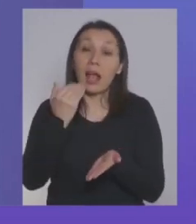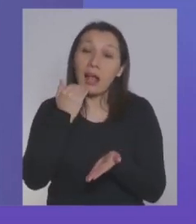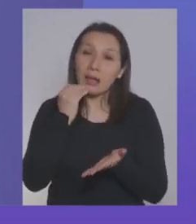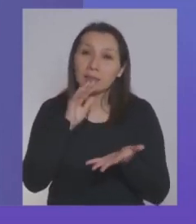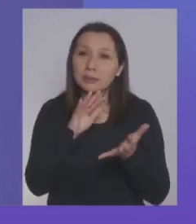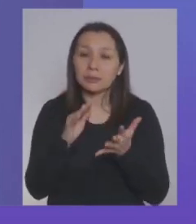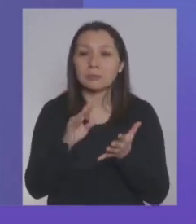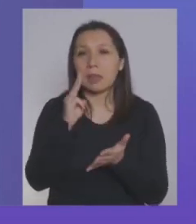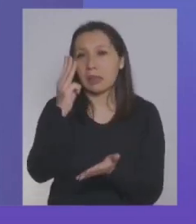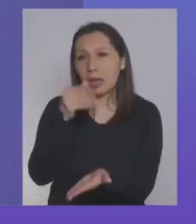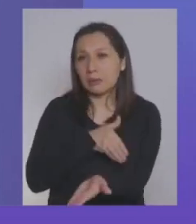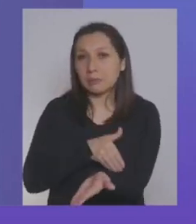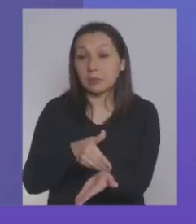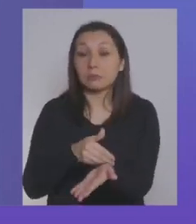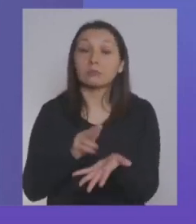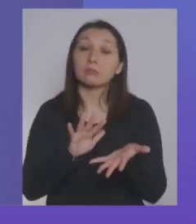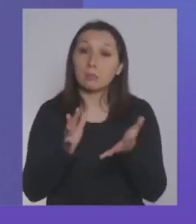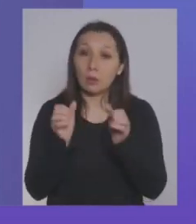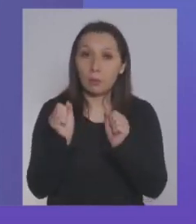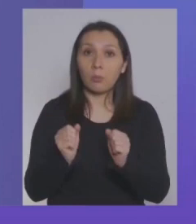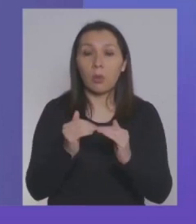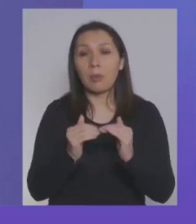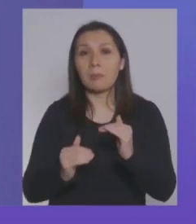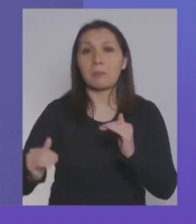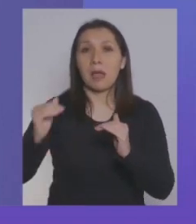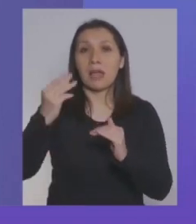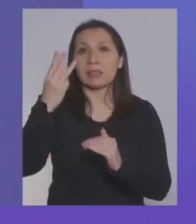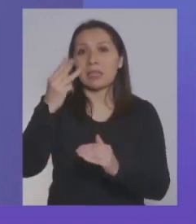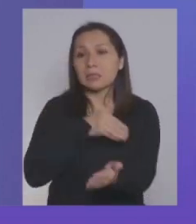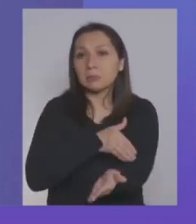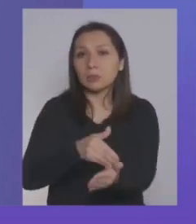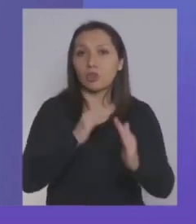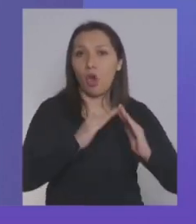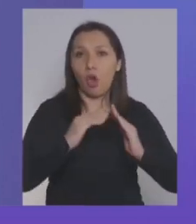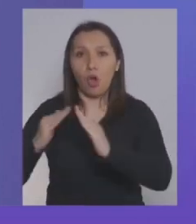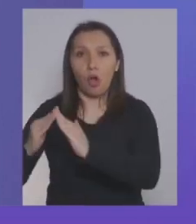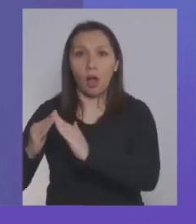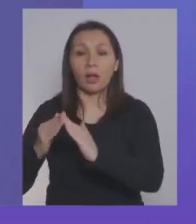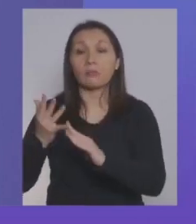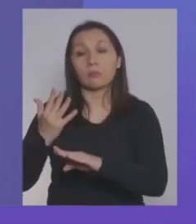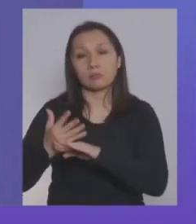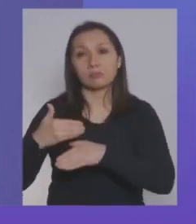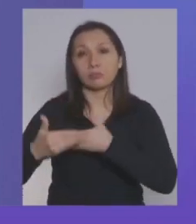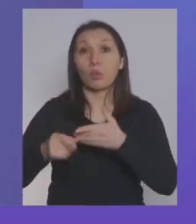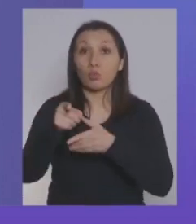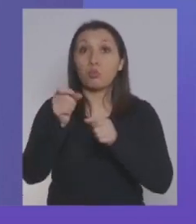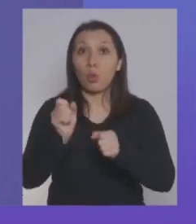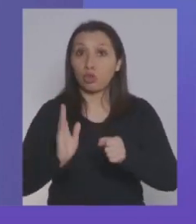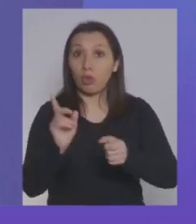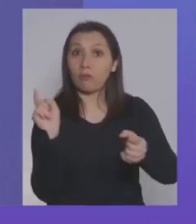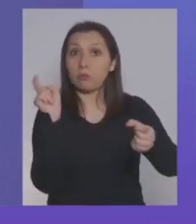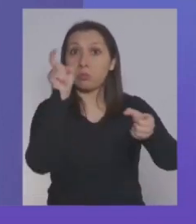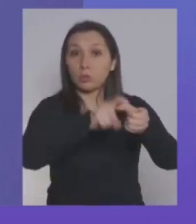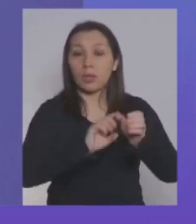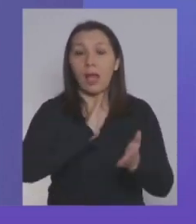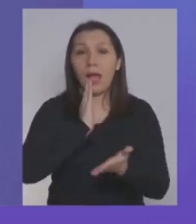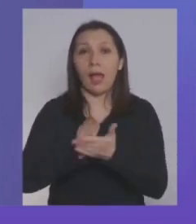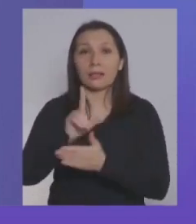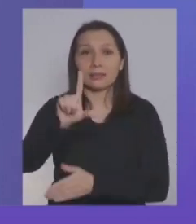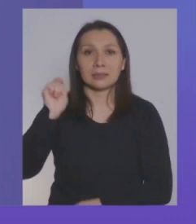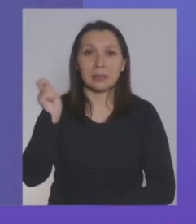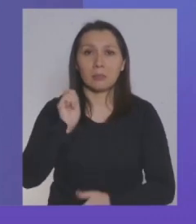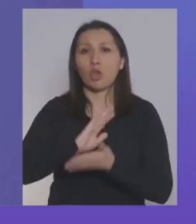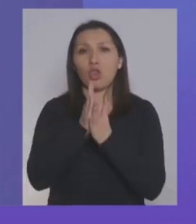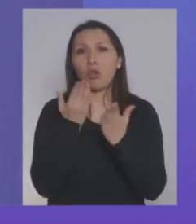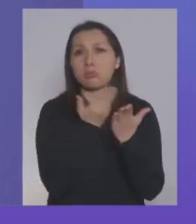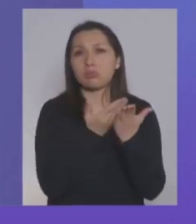poquito, de 3 millones, y probablemente vamos a pasar los 3 millones de hogares, porque todavía queda este proceso que usted puede postular hasta el 7 de septiembre, más todas